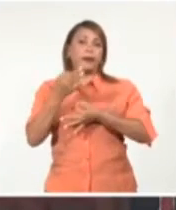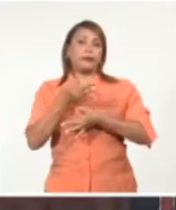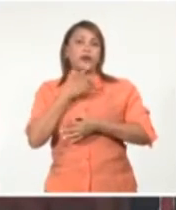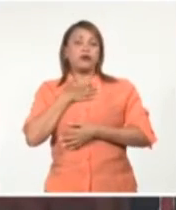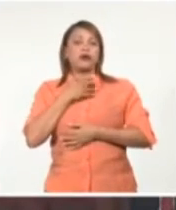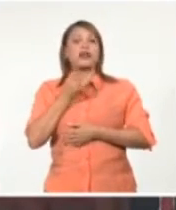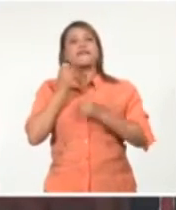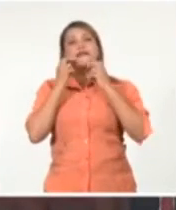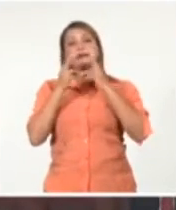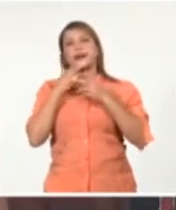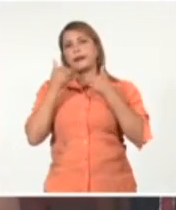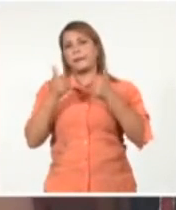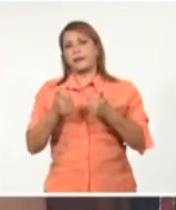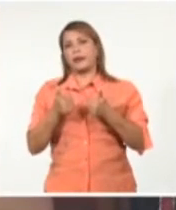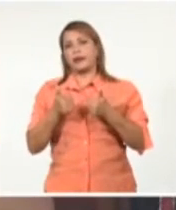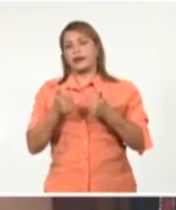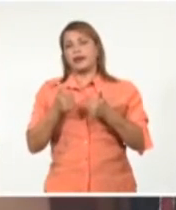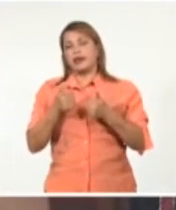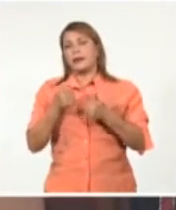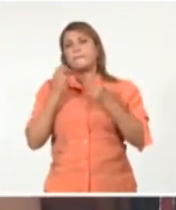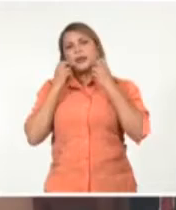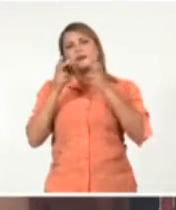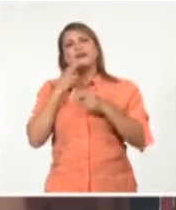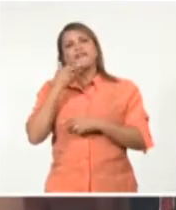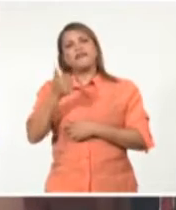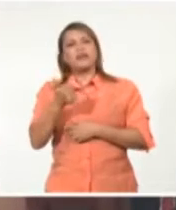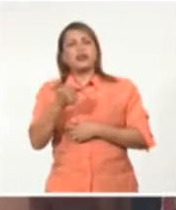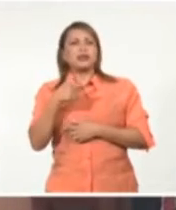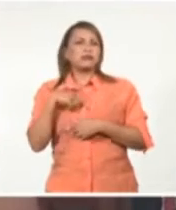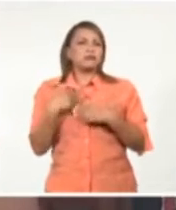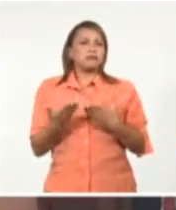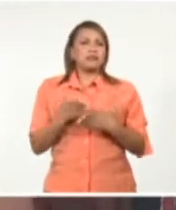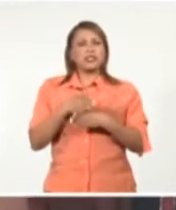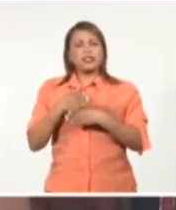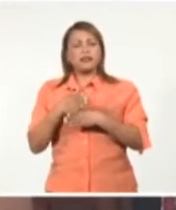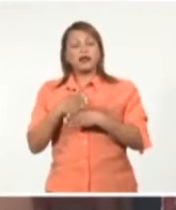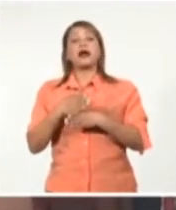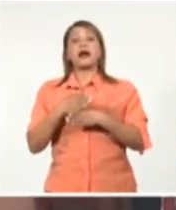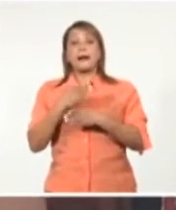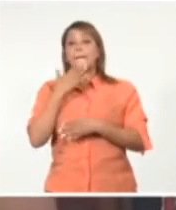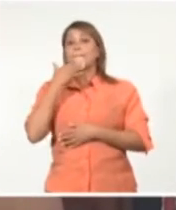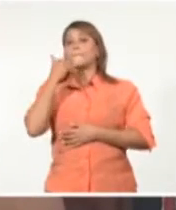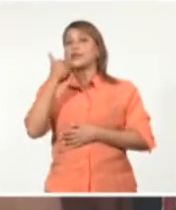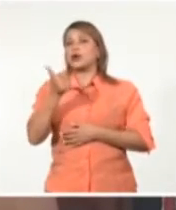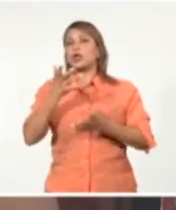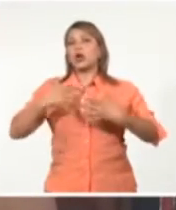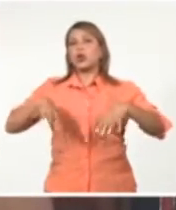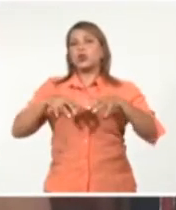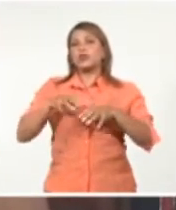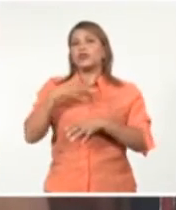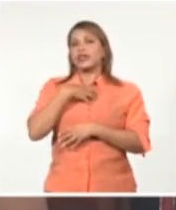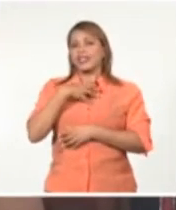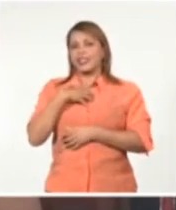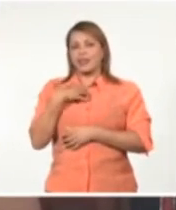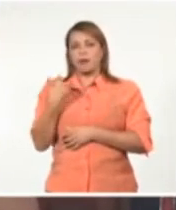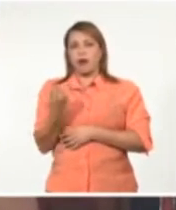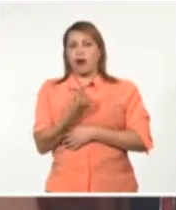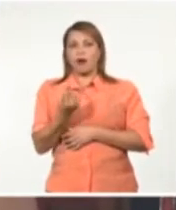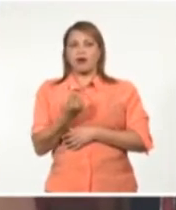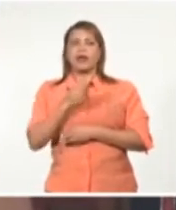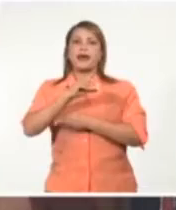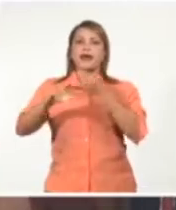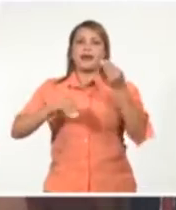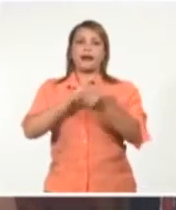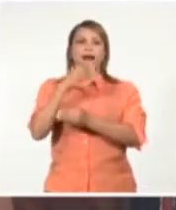el buen vivir y este buen vivir puede contribuir a mejorar ciertas condiciones que tenemos en este momento, por ejemplo el cambio